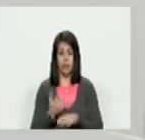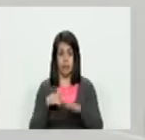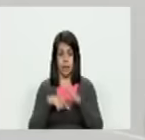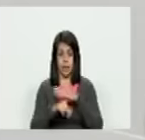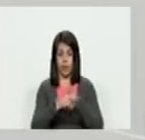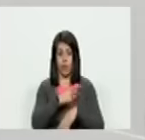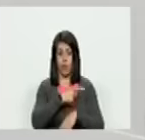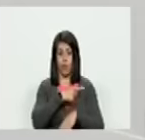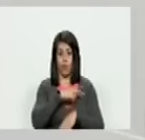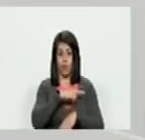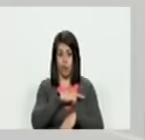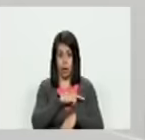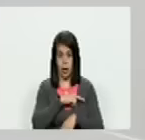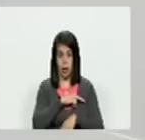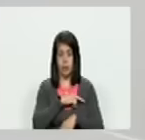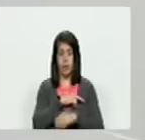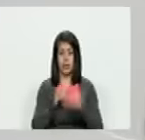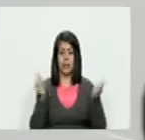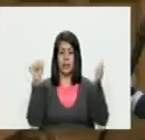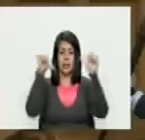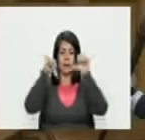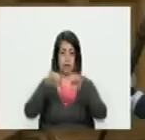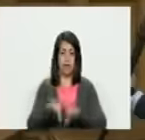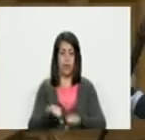farsa dentro del fraude